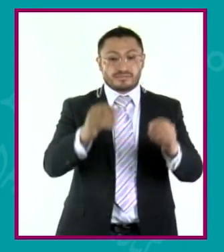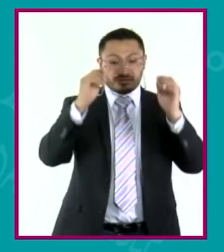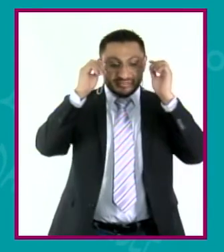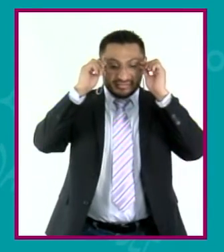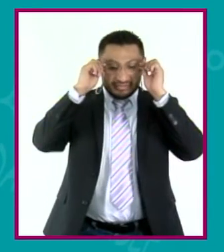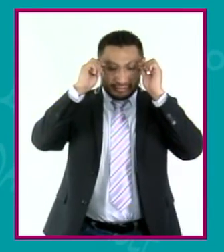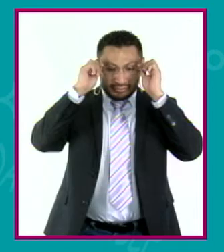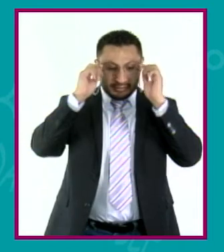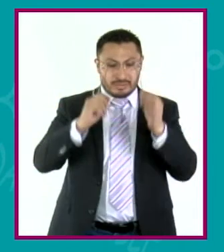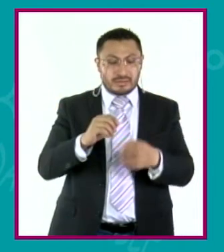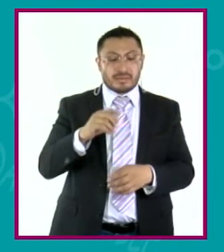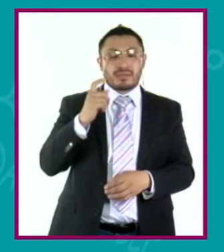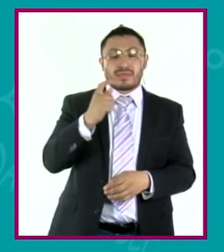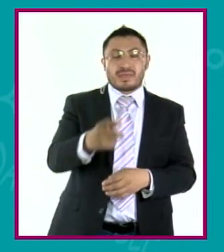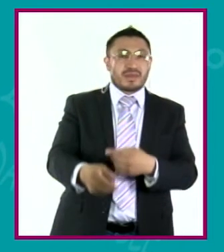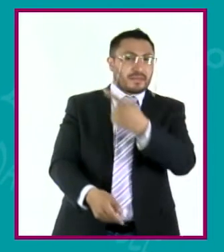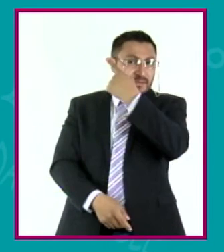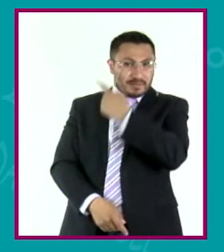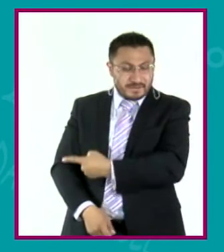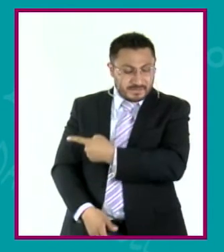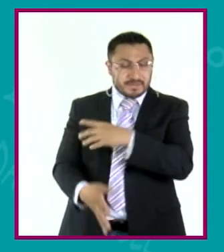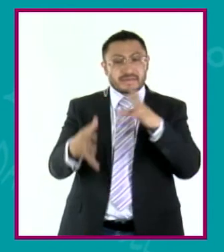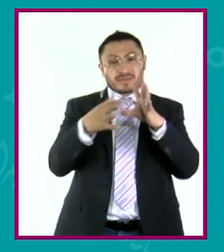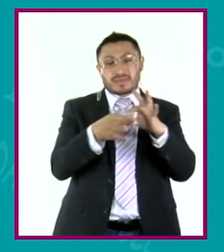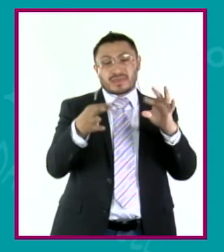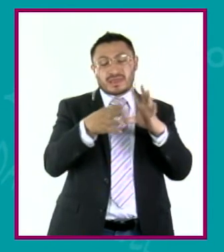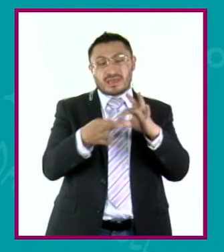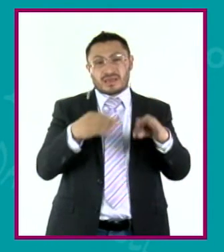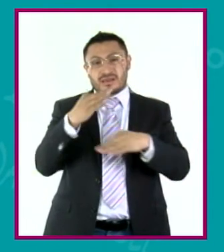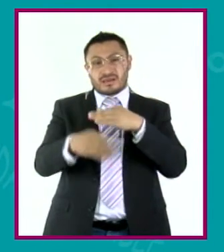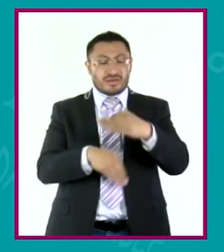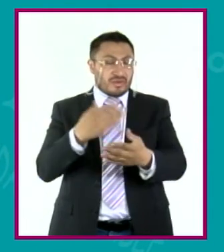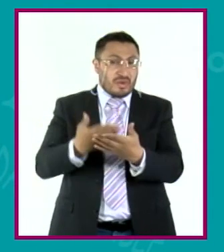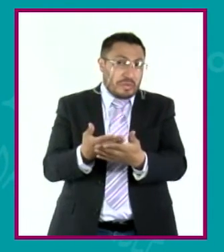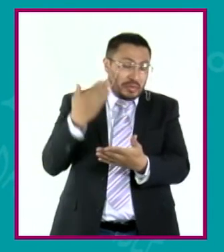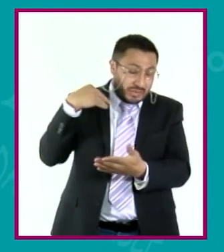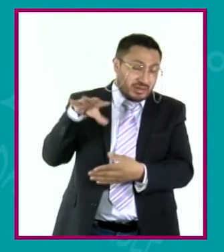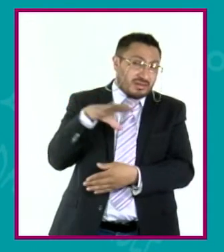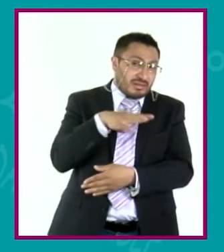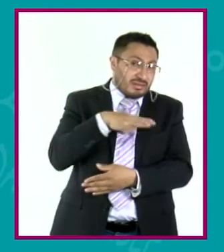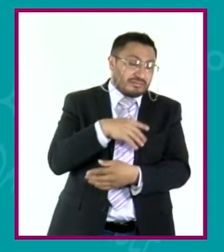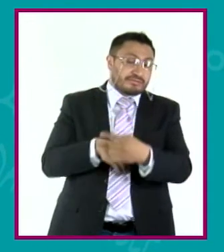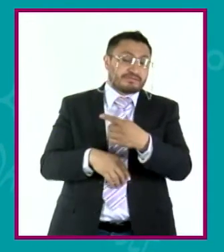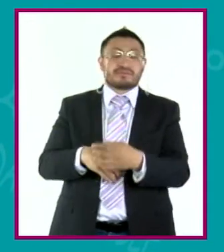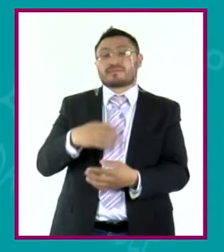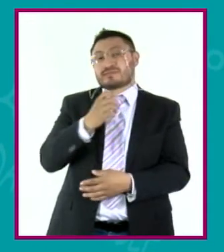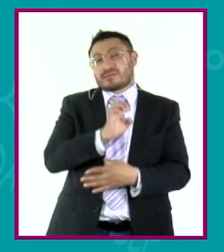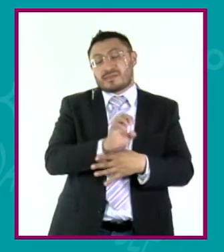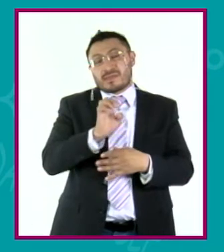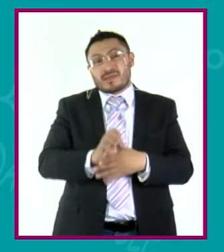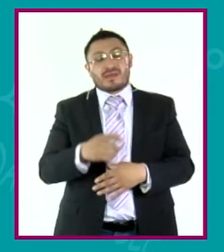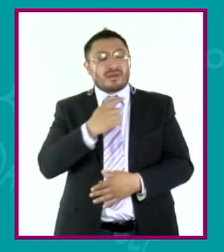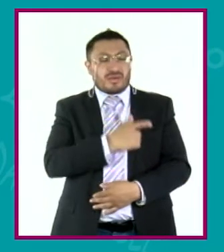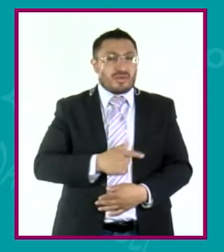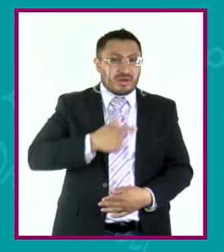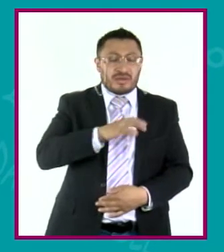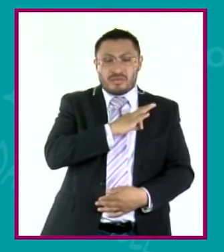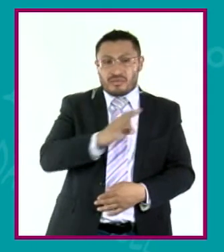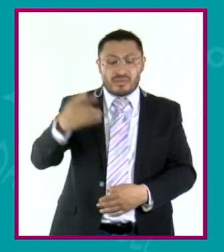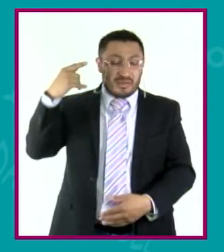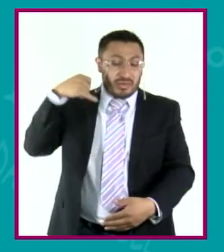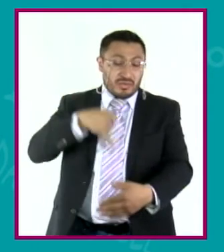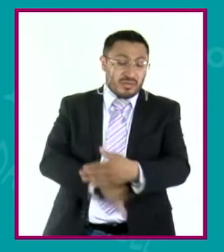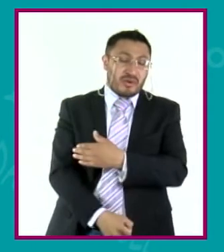gigantes, pues habla de todo lo que había antes. Entonces, bueno, el placer puede ser muy profundo y también la